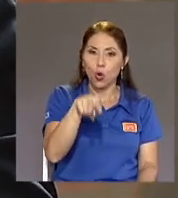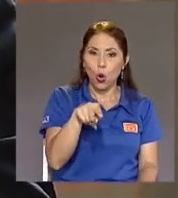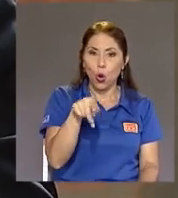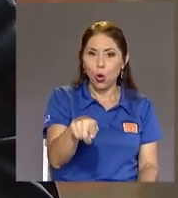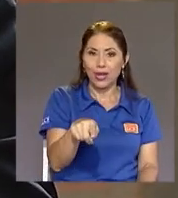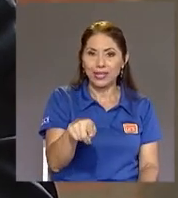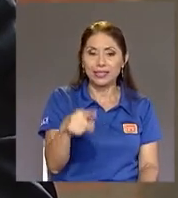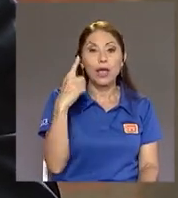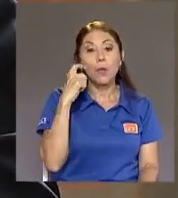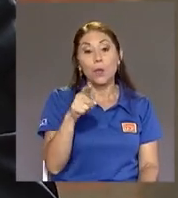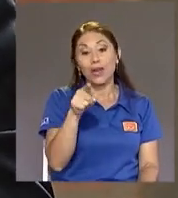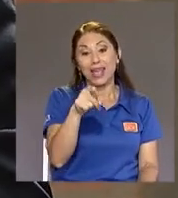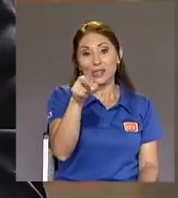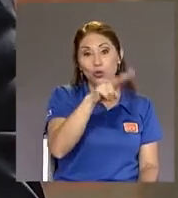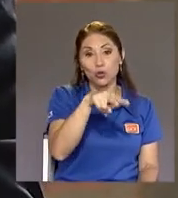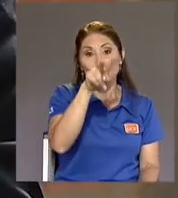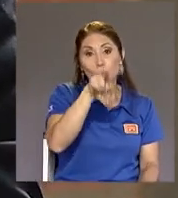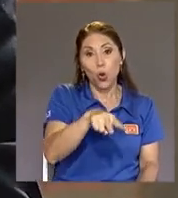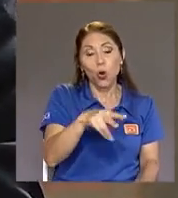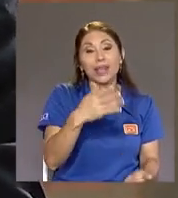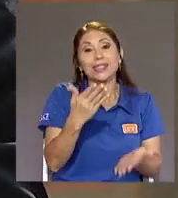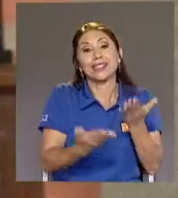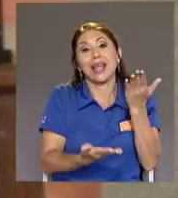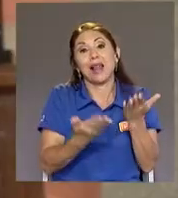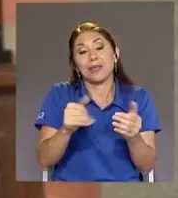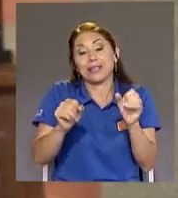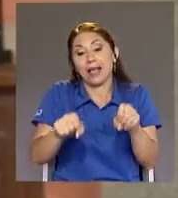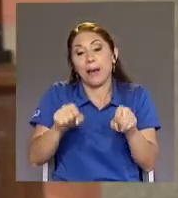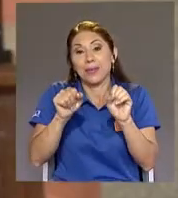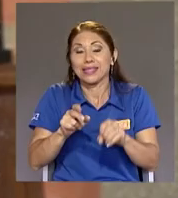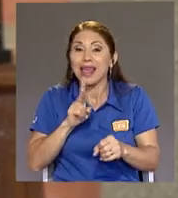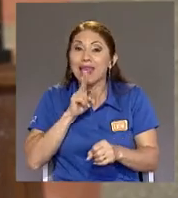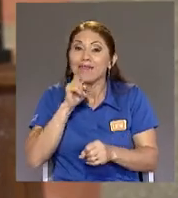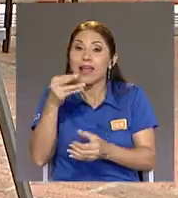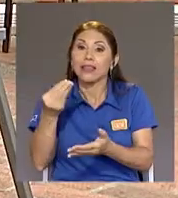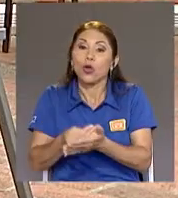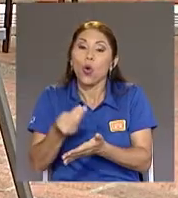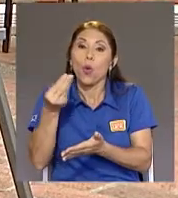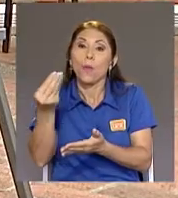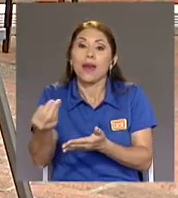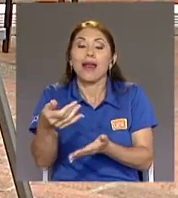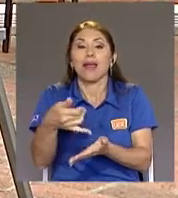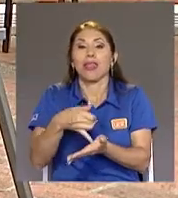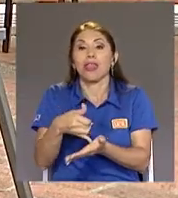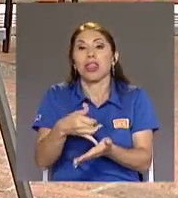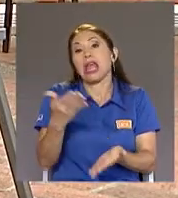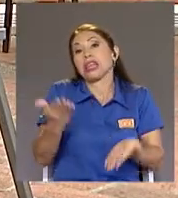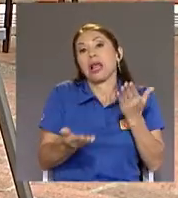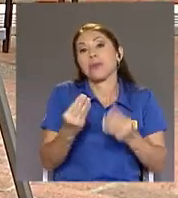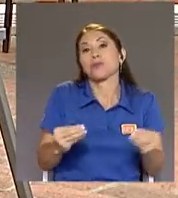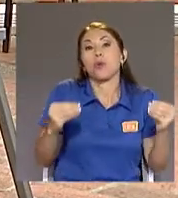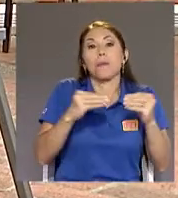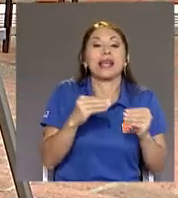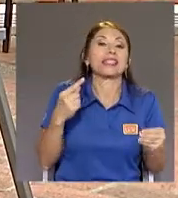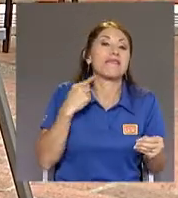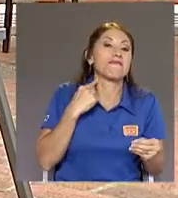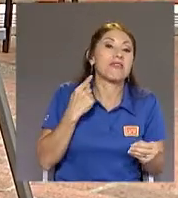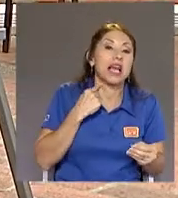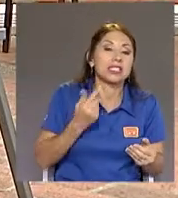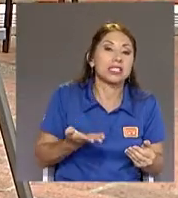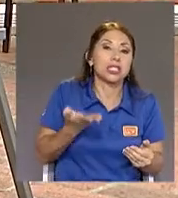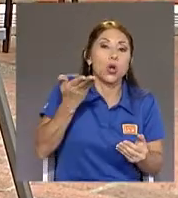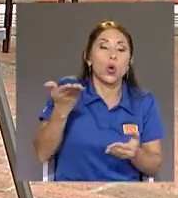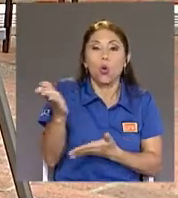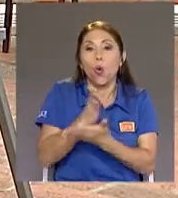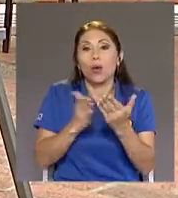de Menoscavo En su capacidad Real de comprar Sea por ejemplo Por mayor inflación O algún evento De ese tipo Y eso